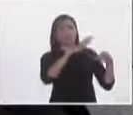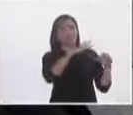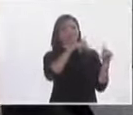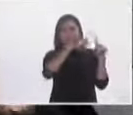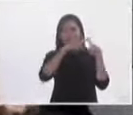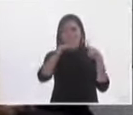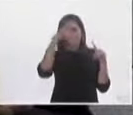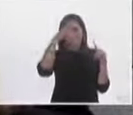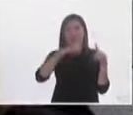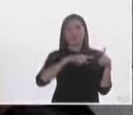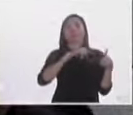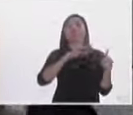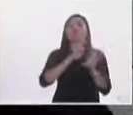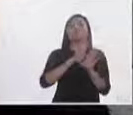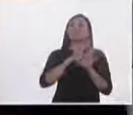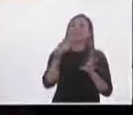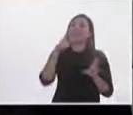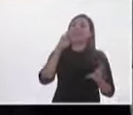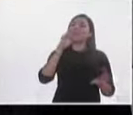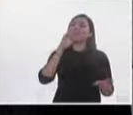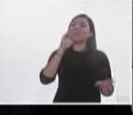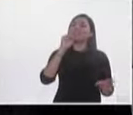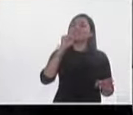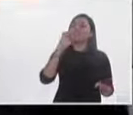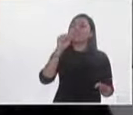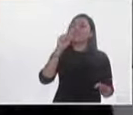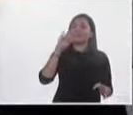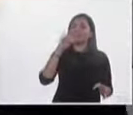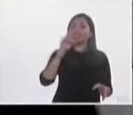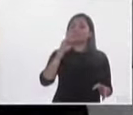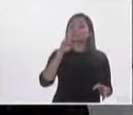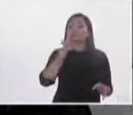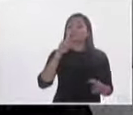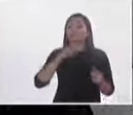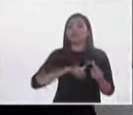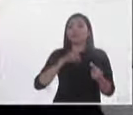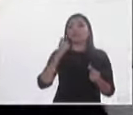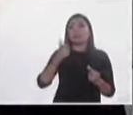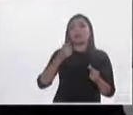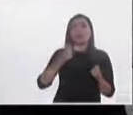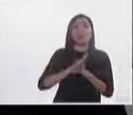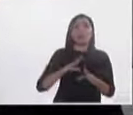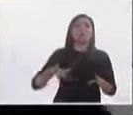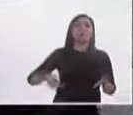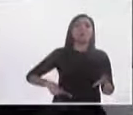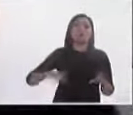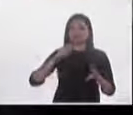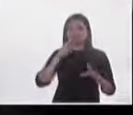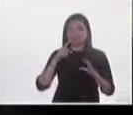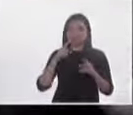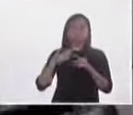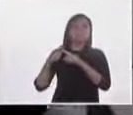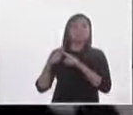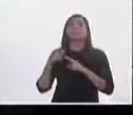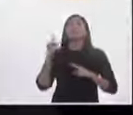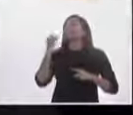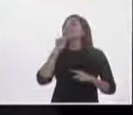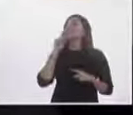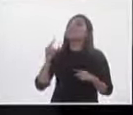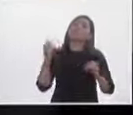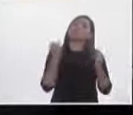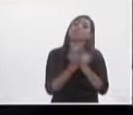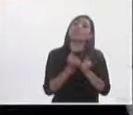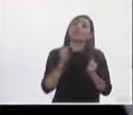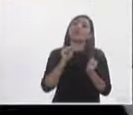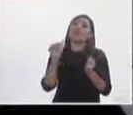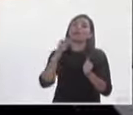elementos para fiscalizar y deberíamos de dejar de destinarle dinero público para ese tipo de actividades y que los partidos políticos a través